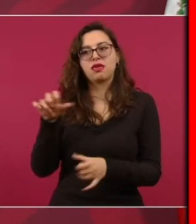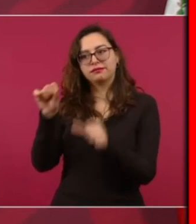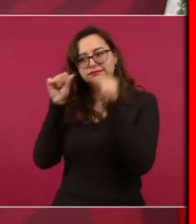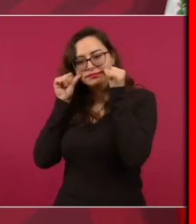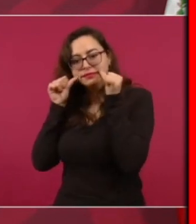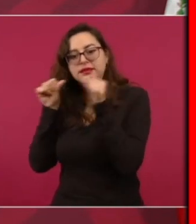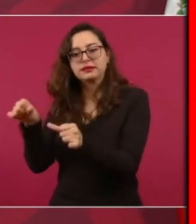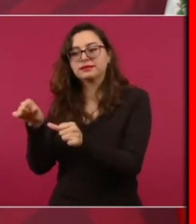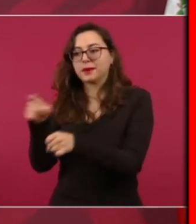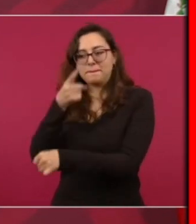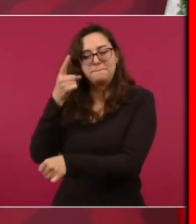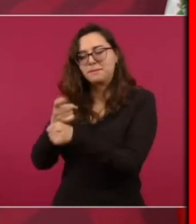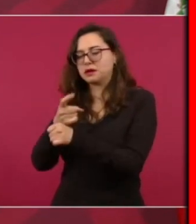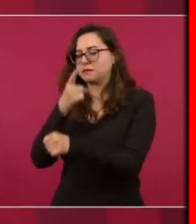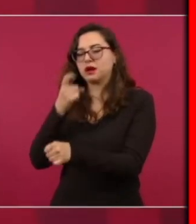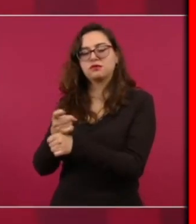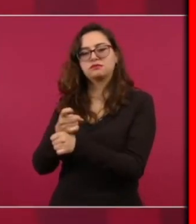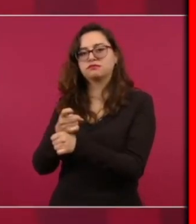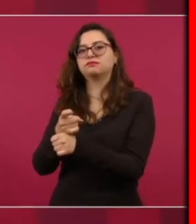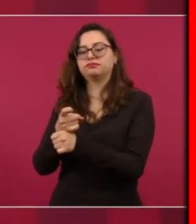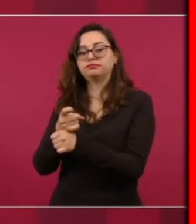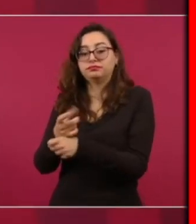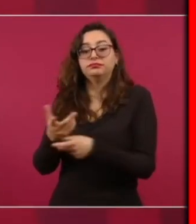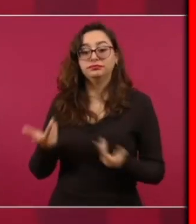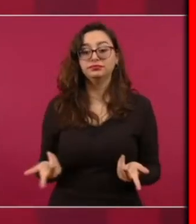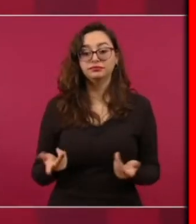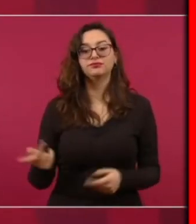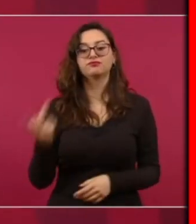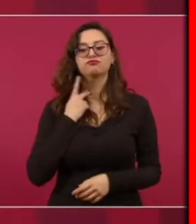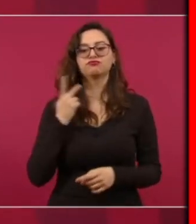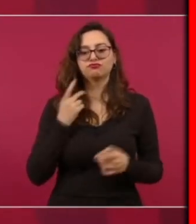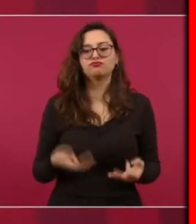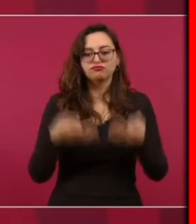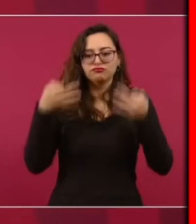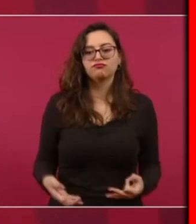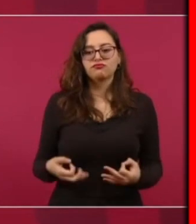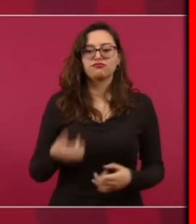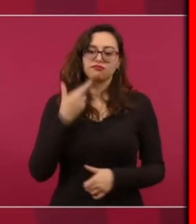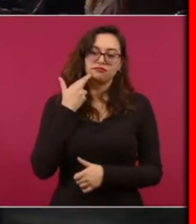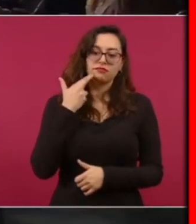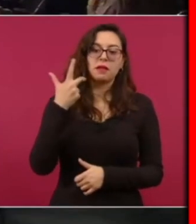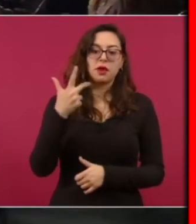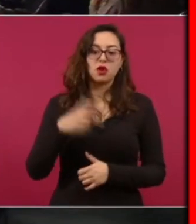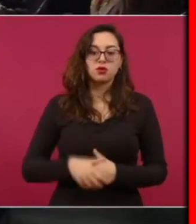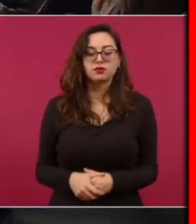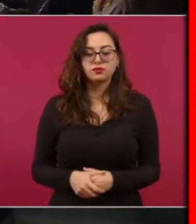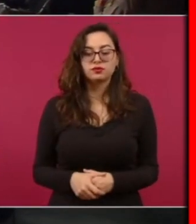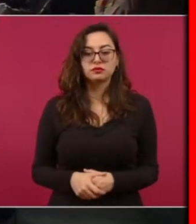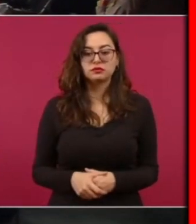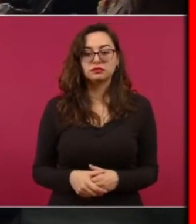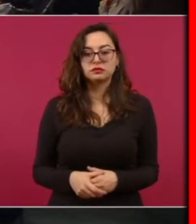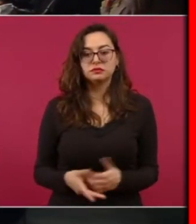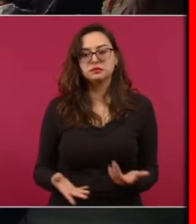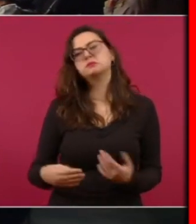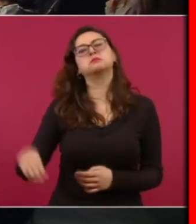Esa es la mejor política No engañarse